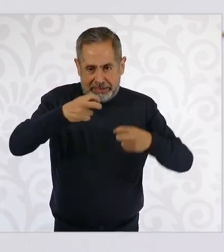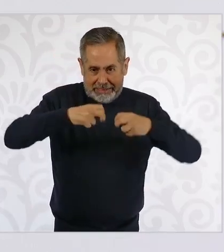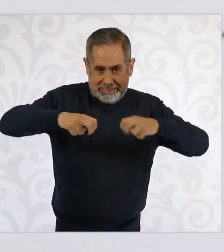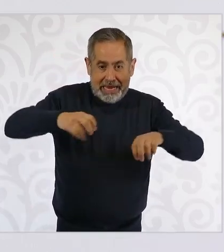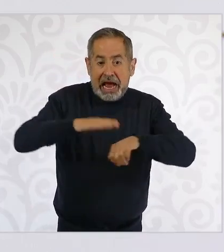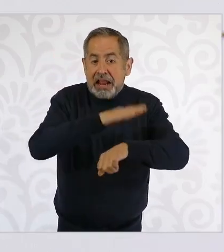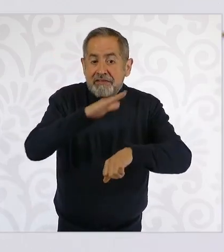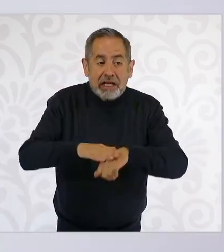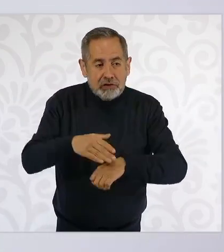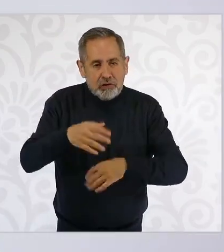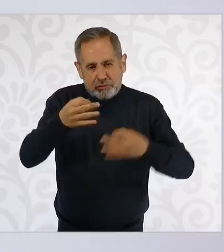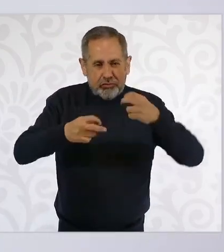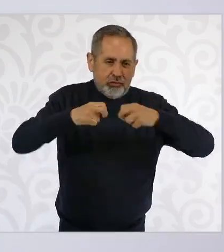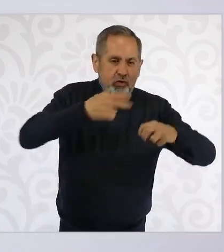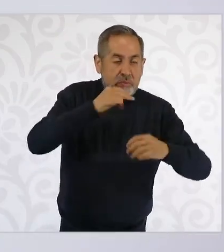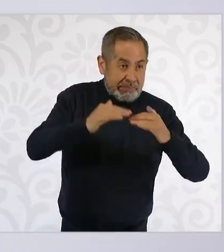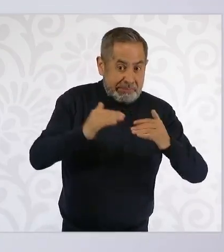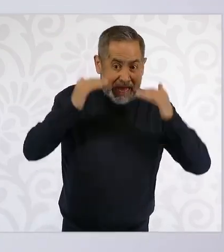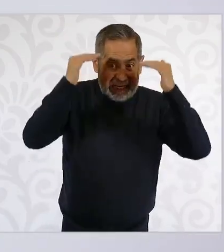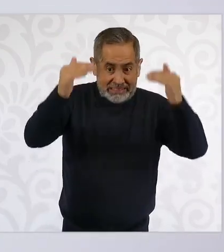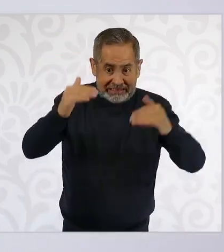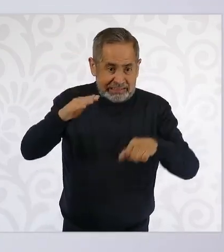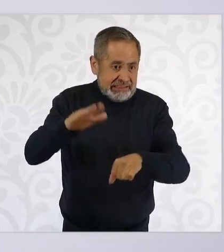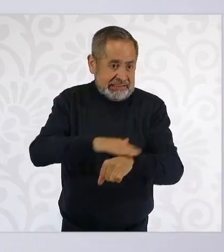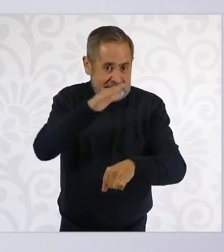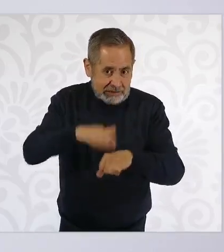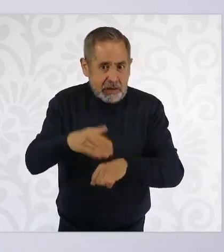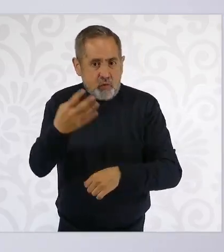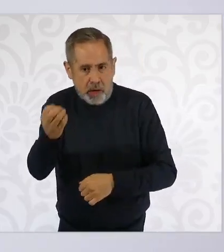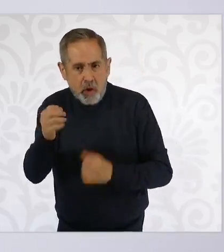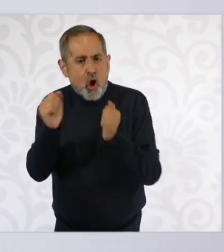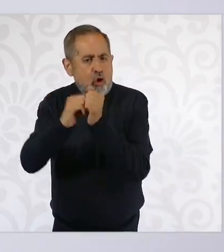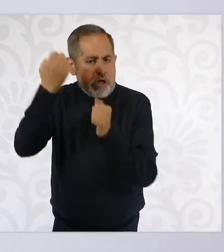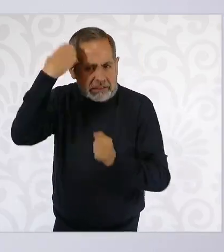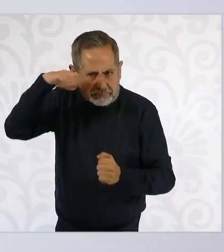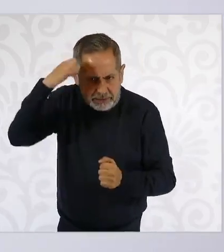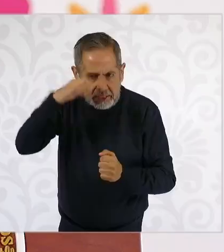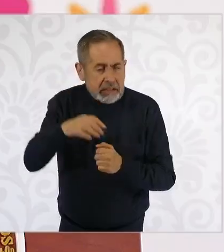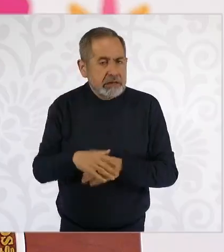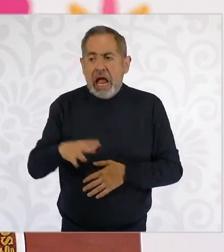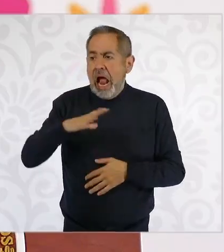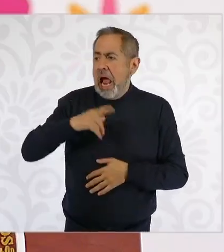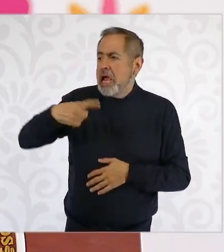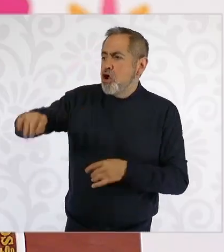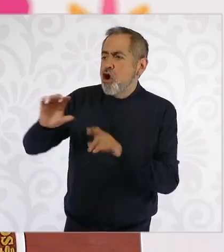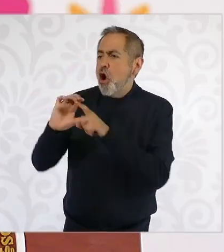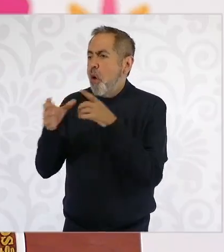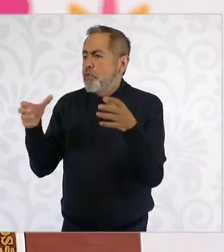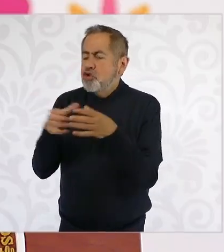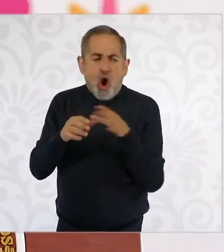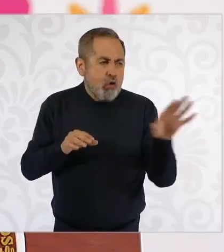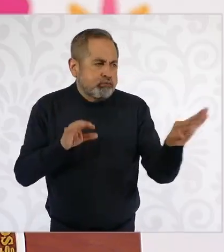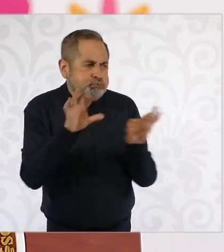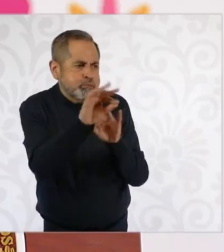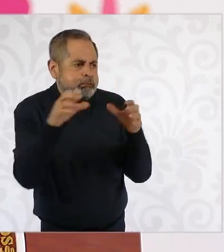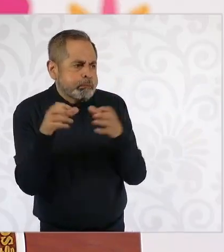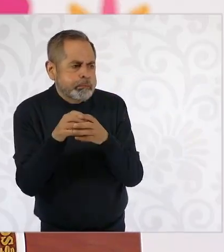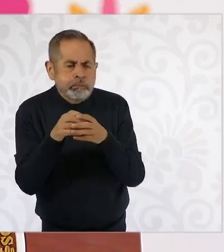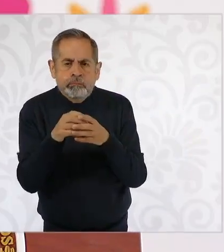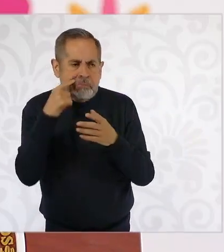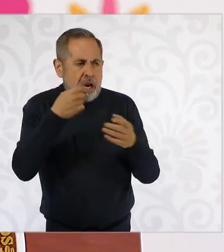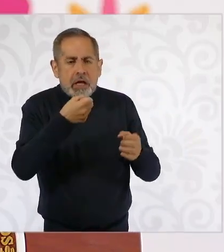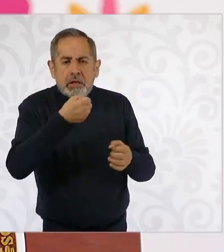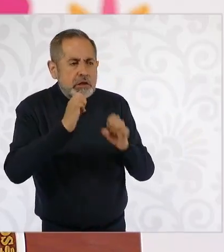magistradas, ministras, ministros, se pide experiencia, hay una comisión que de manera pública va a hacer